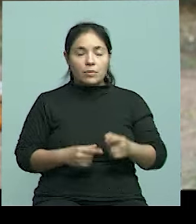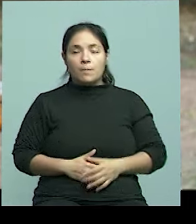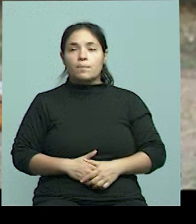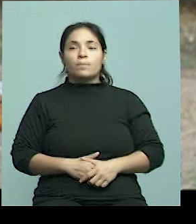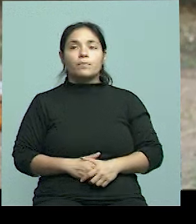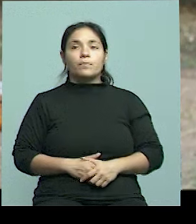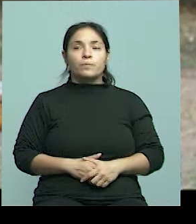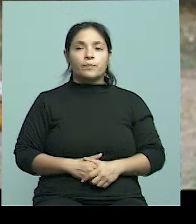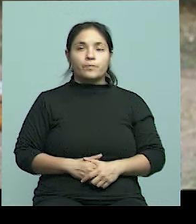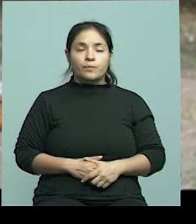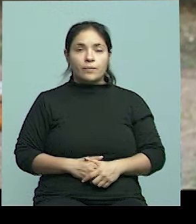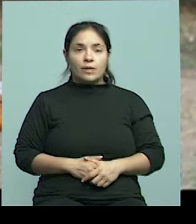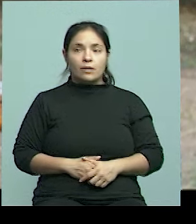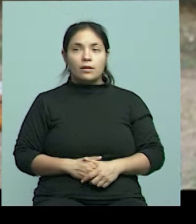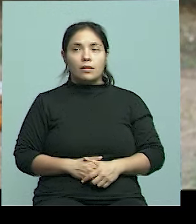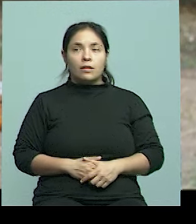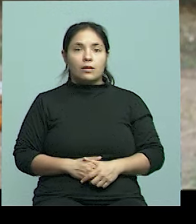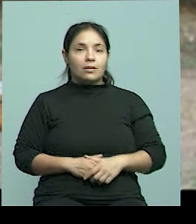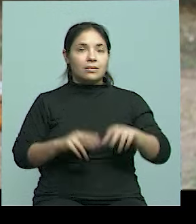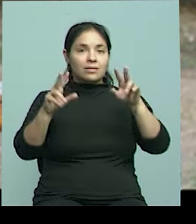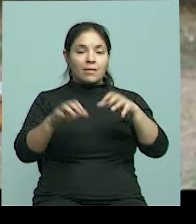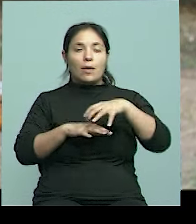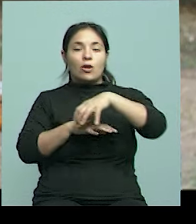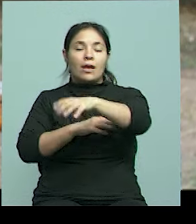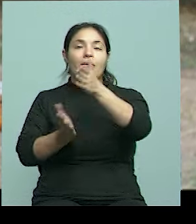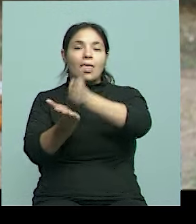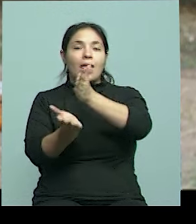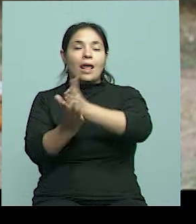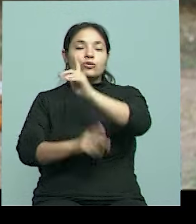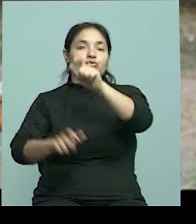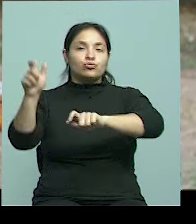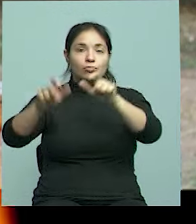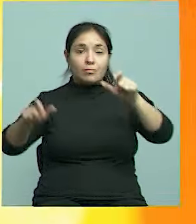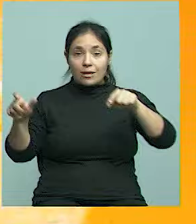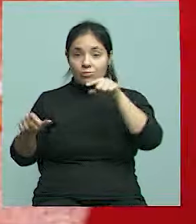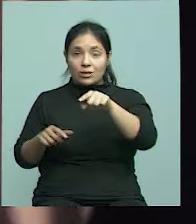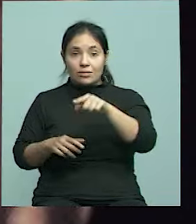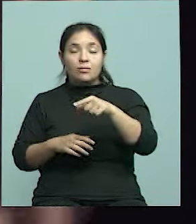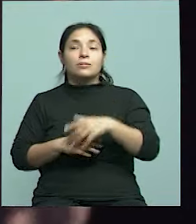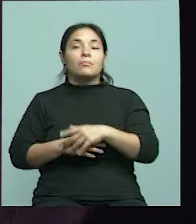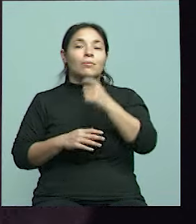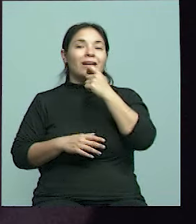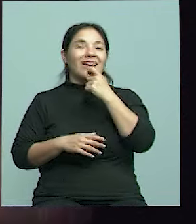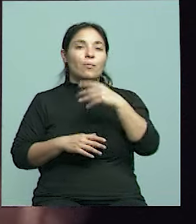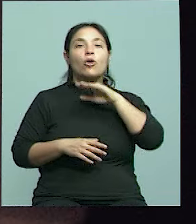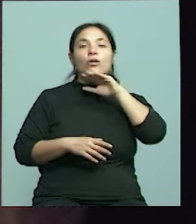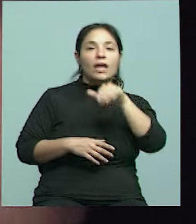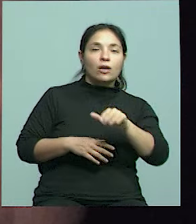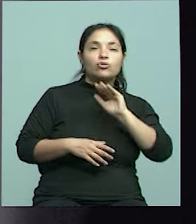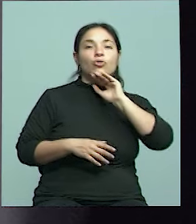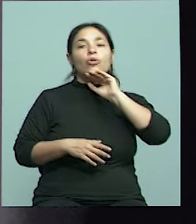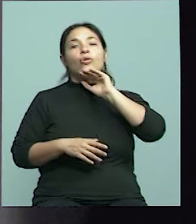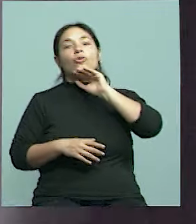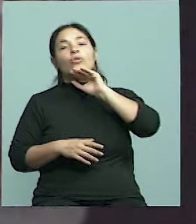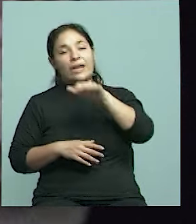a los organismos de derechos humanos, que justamente para identificar a nietos y nietas